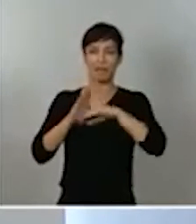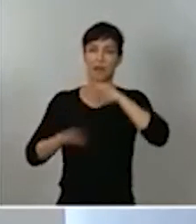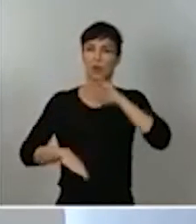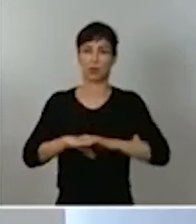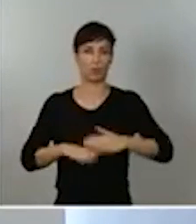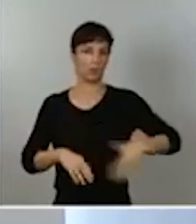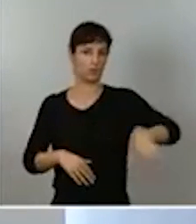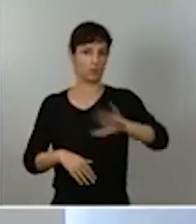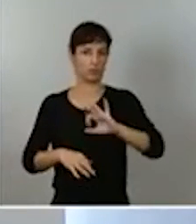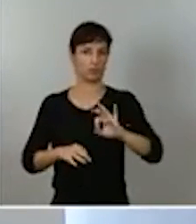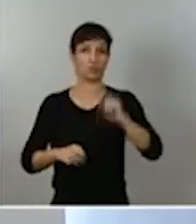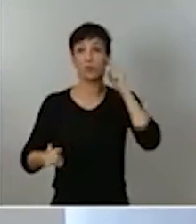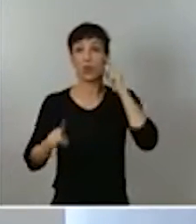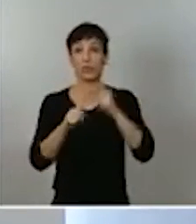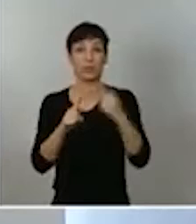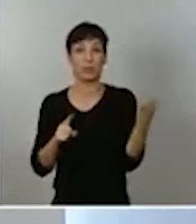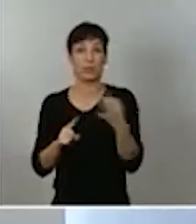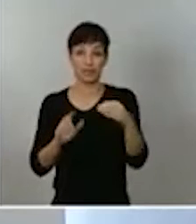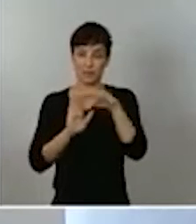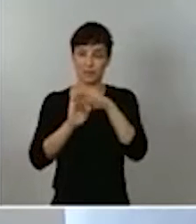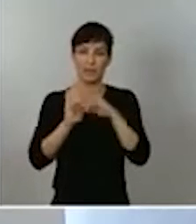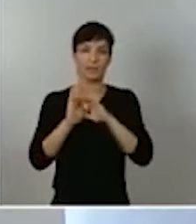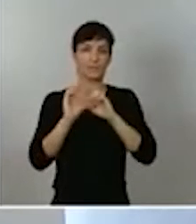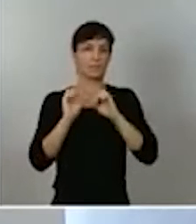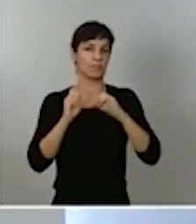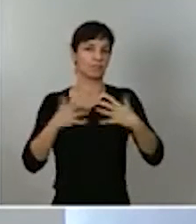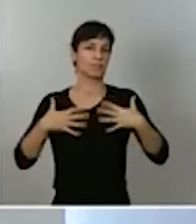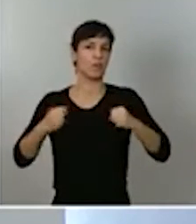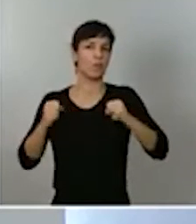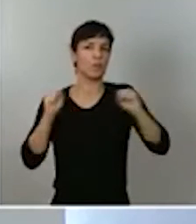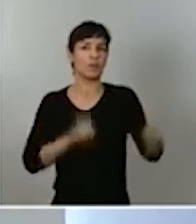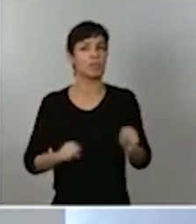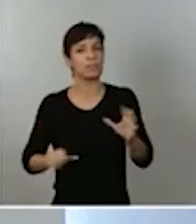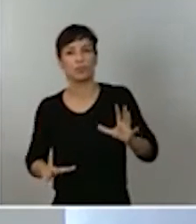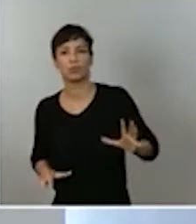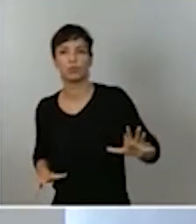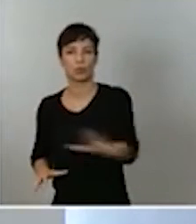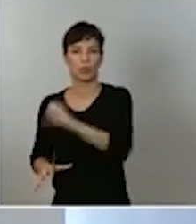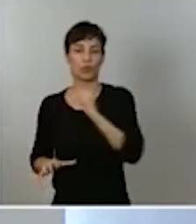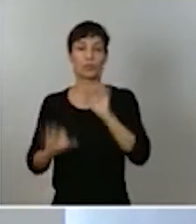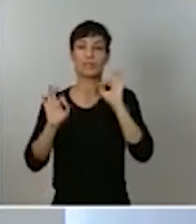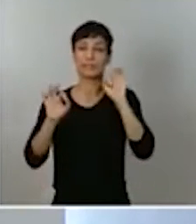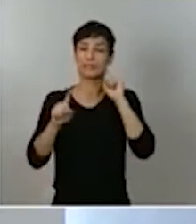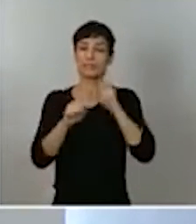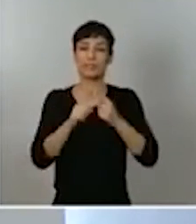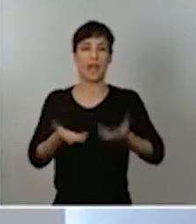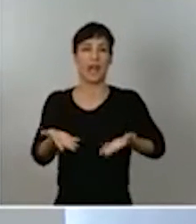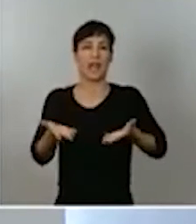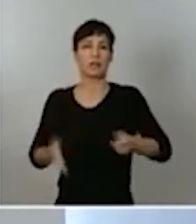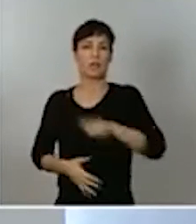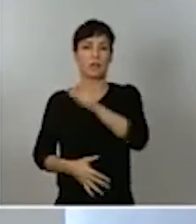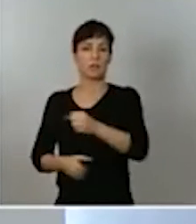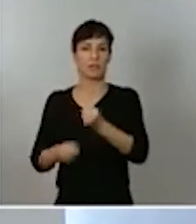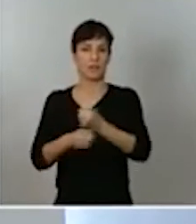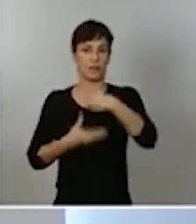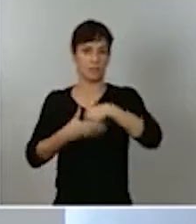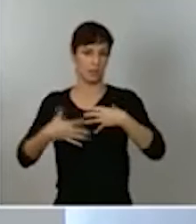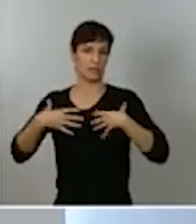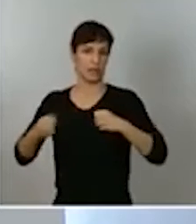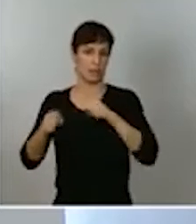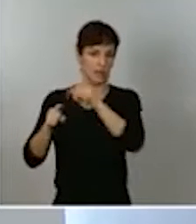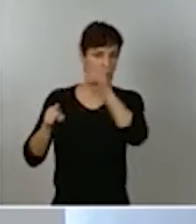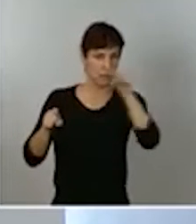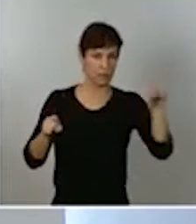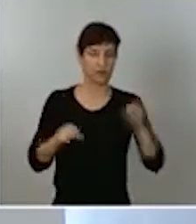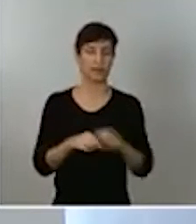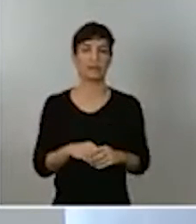objetivo de proteger la salud de todos y para ayudar al personal sanitario también en esta tarea, en la forma